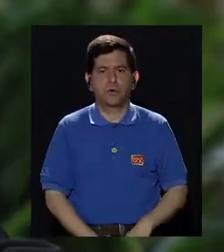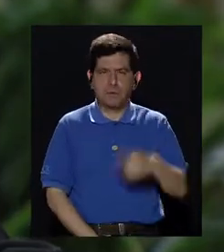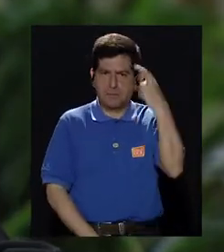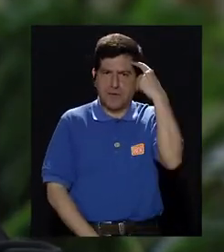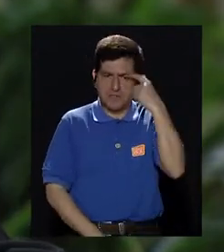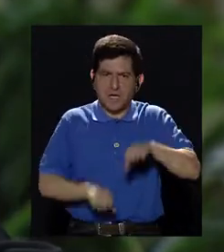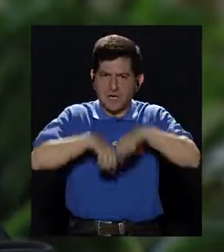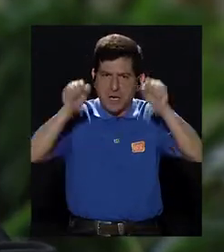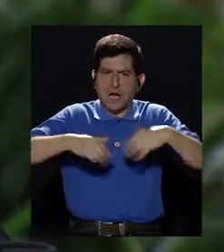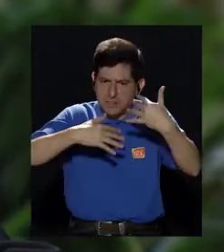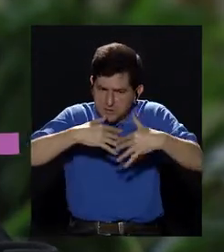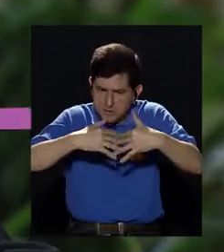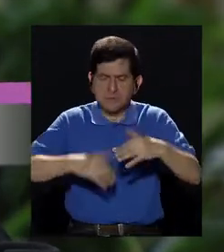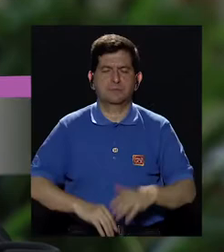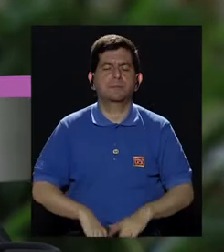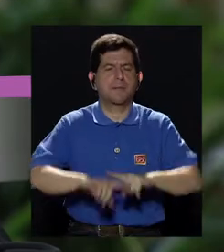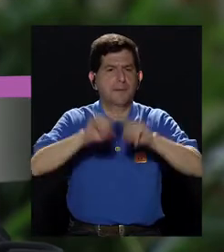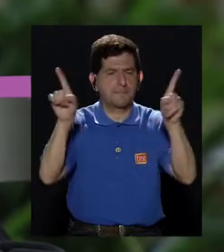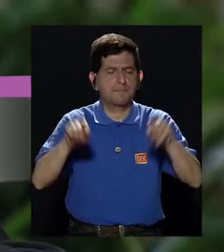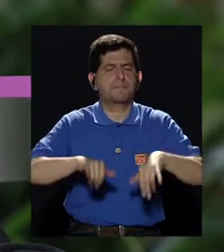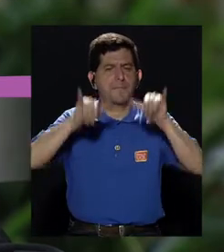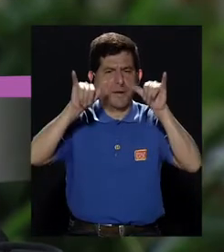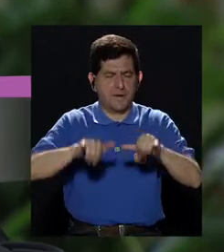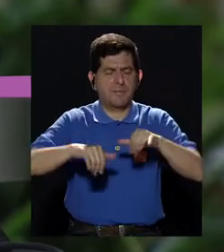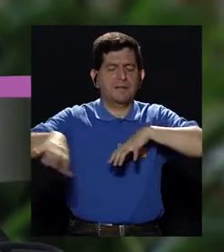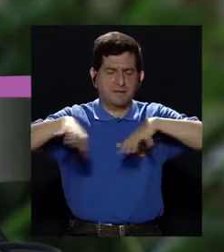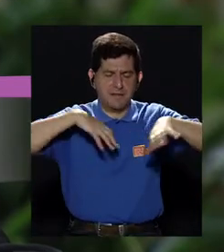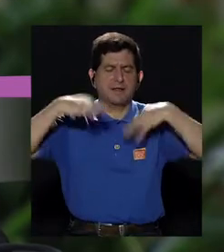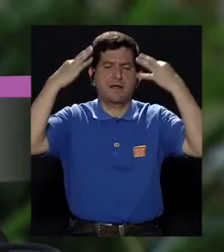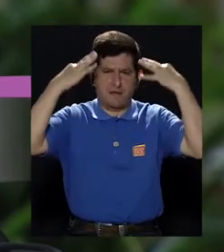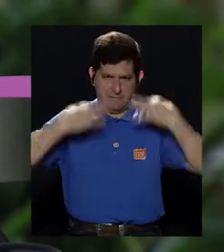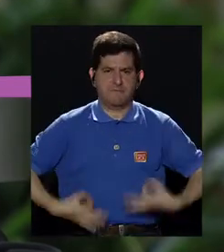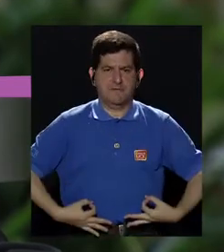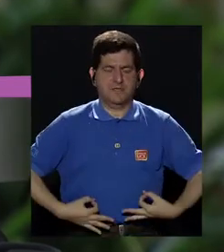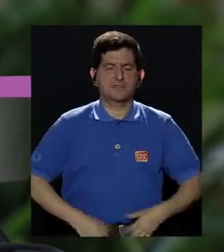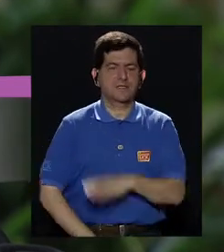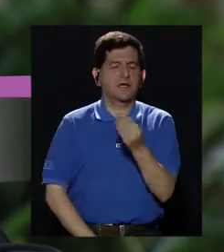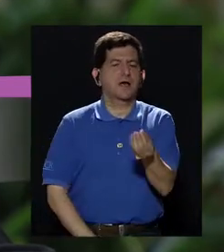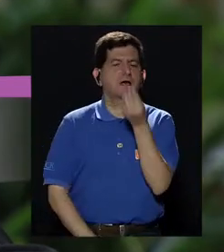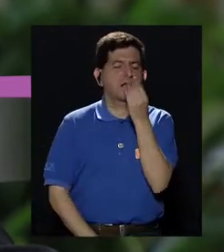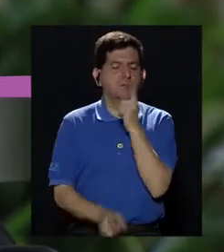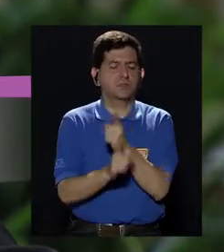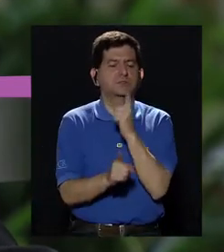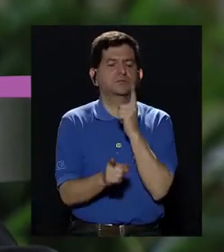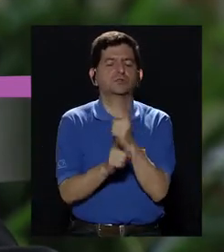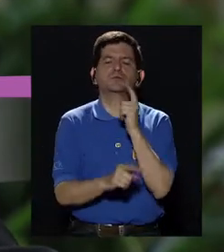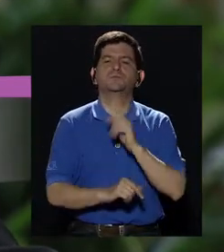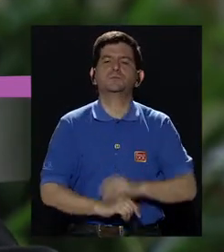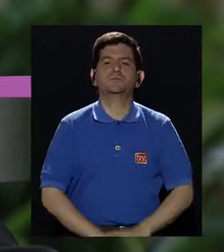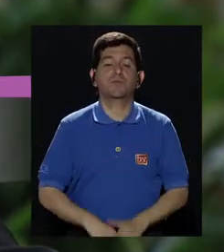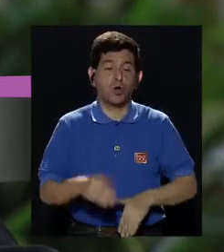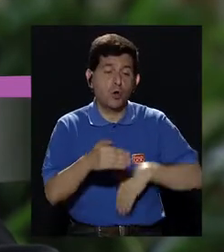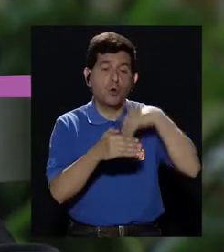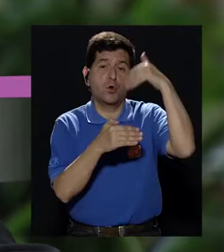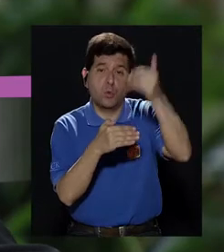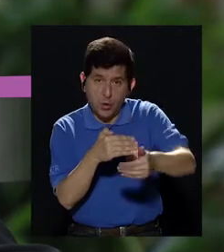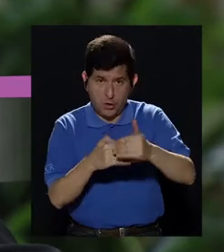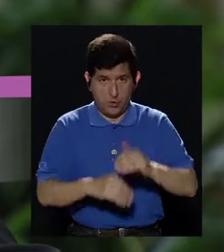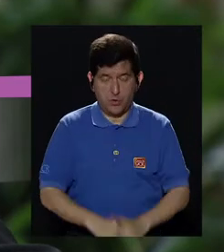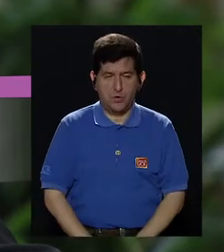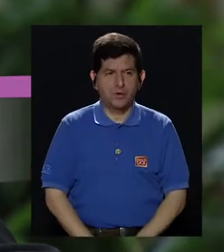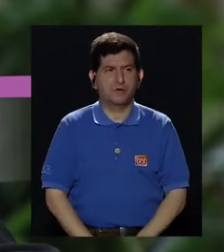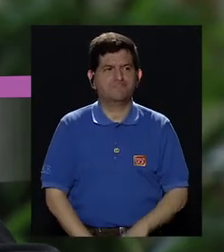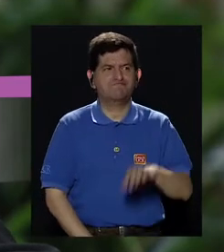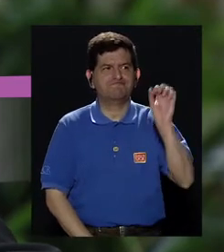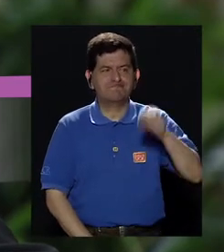identificarlo desde ese punto de vista, pero entonces sí mantener un régimen de actividad física y alimentación adecuada. Después de eso,